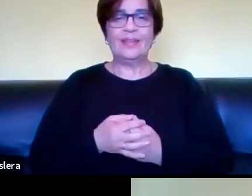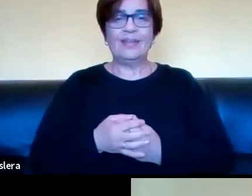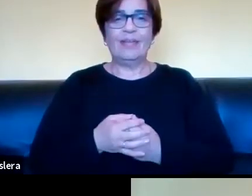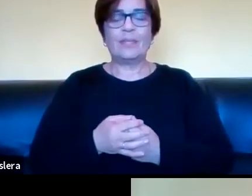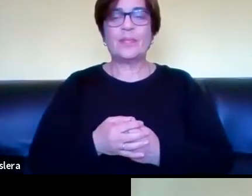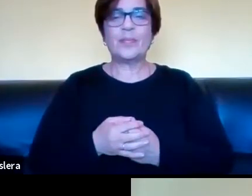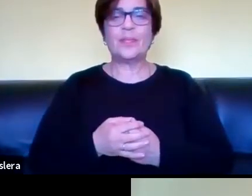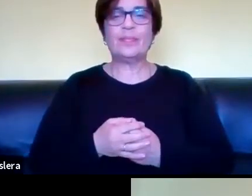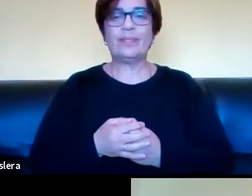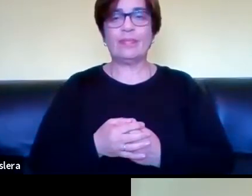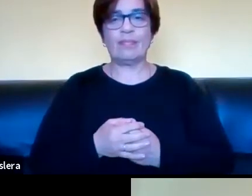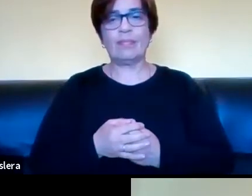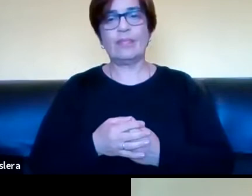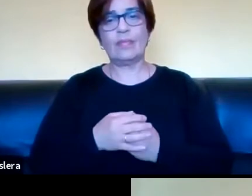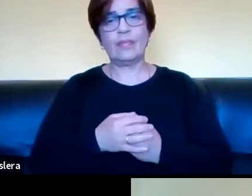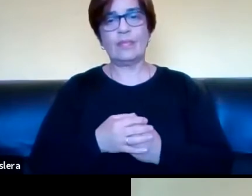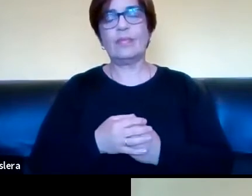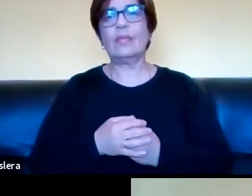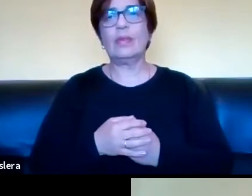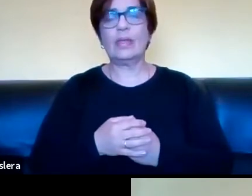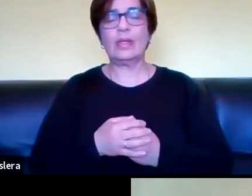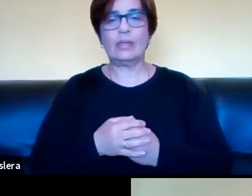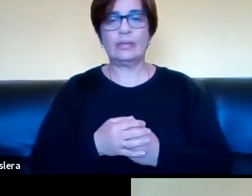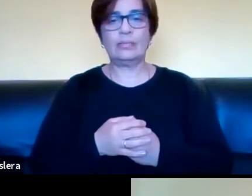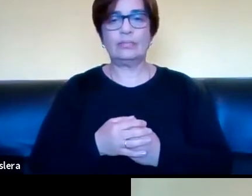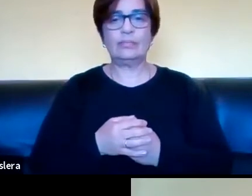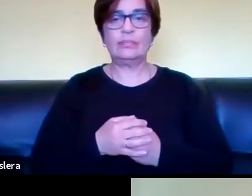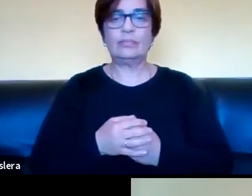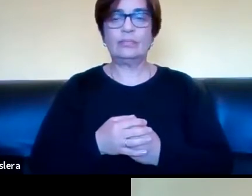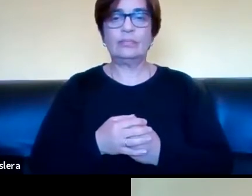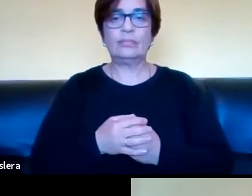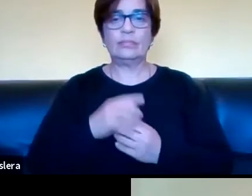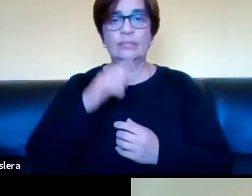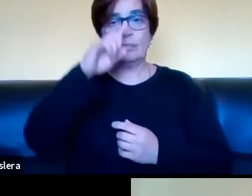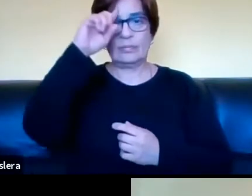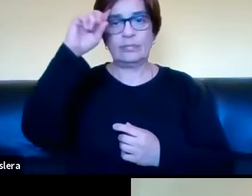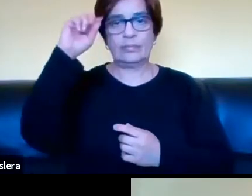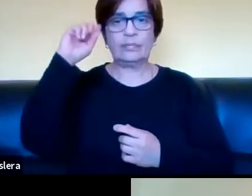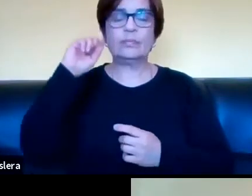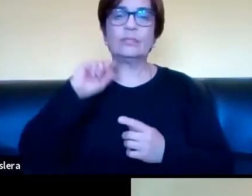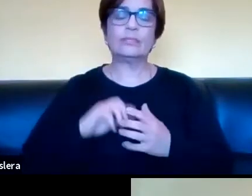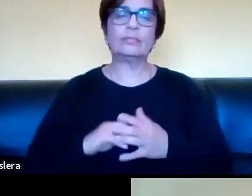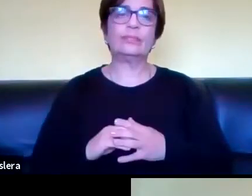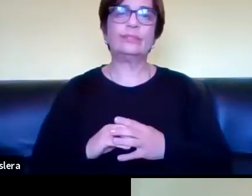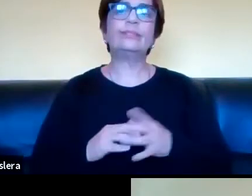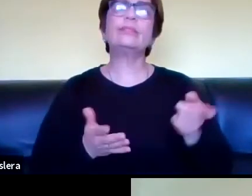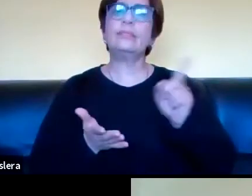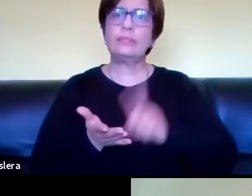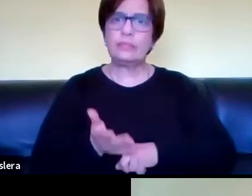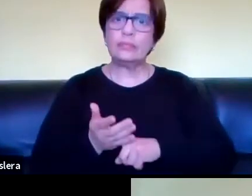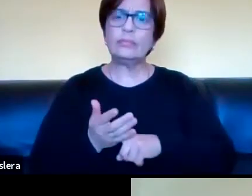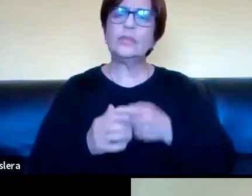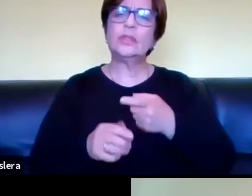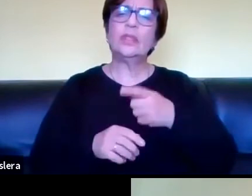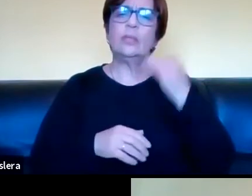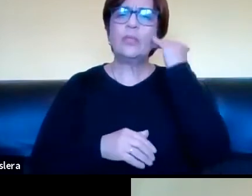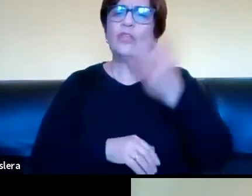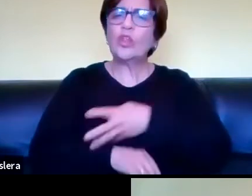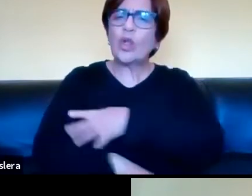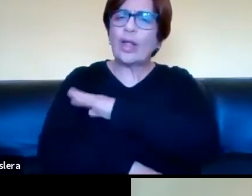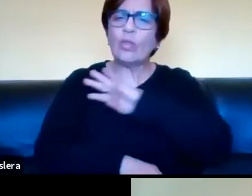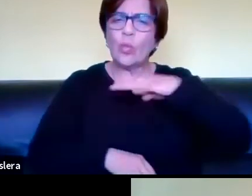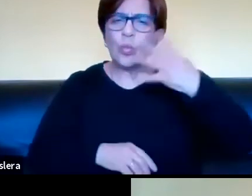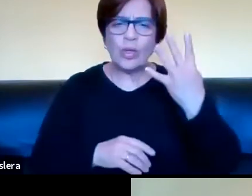ahí está, bueno. Y, bueno, es, además de ser profesor agregado de nuestra